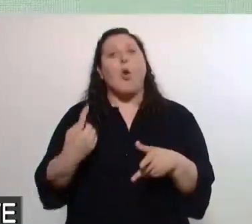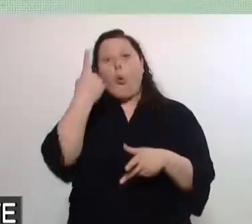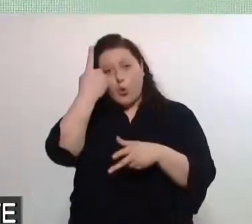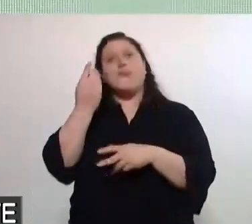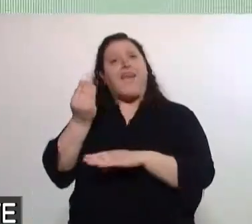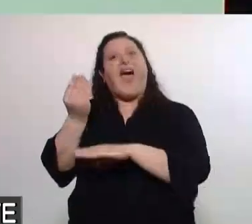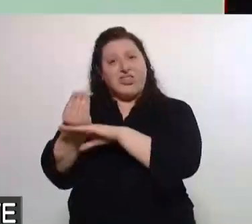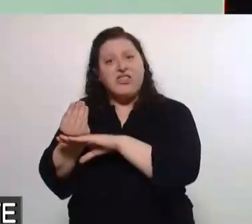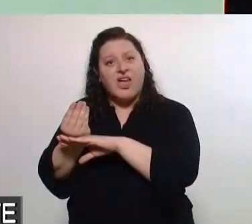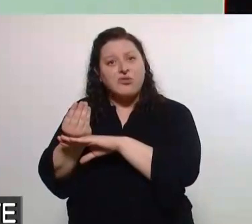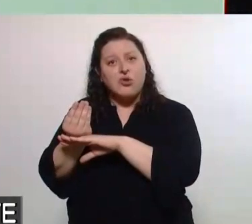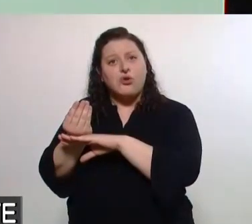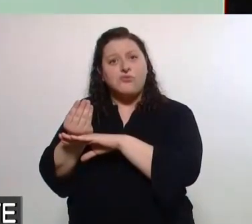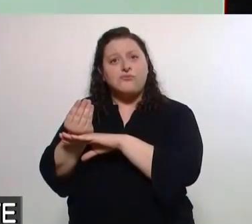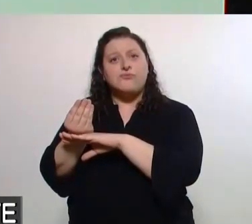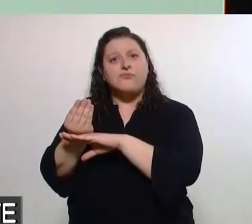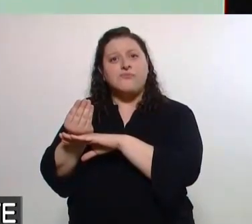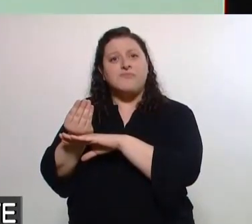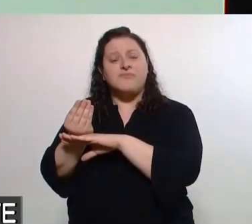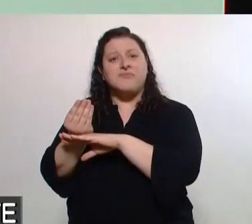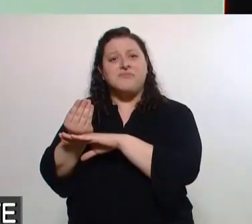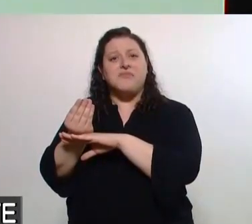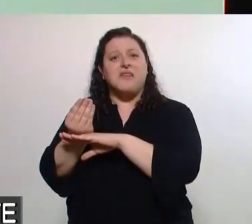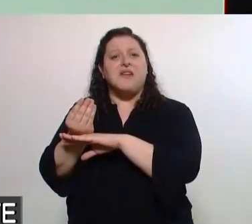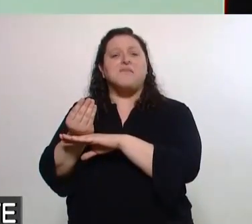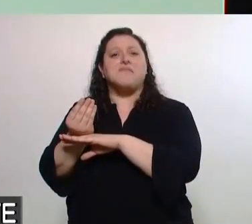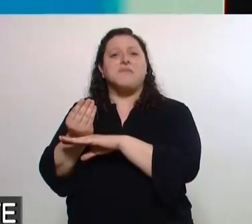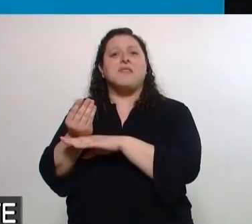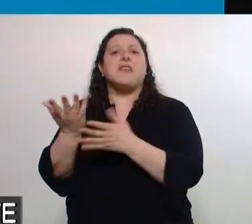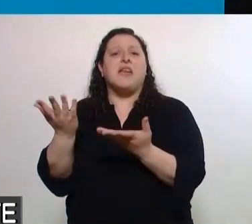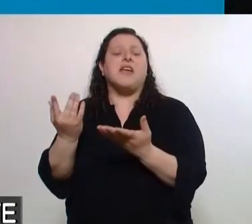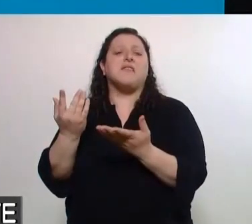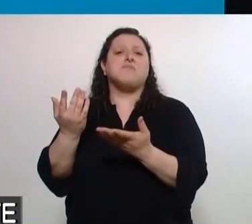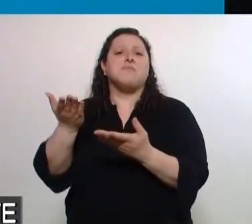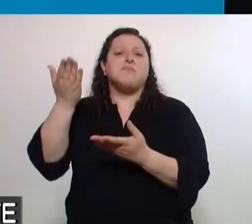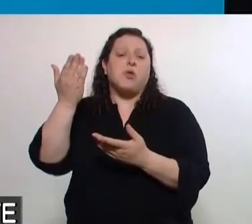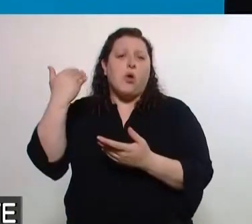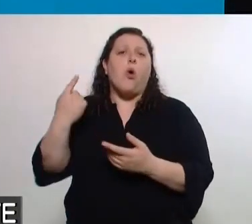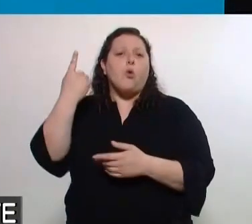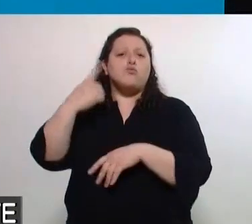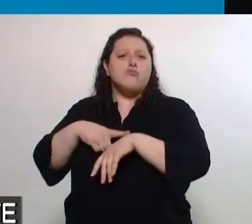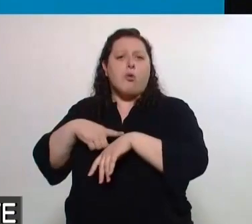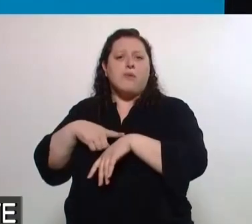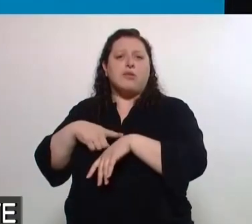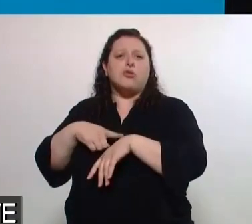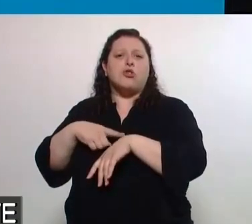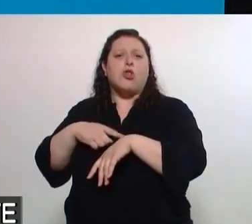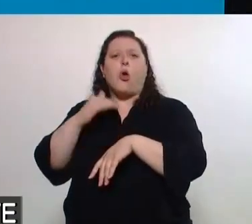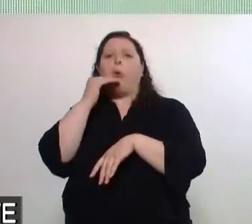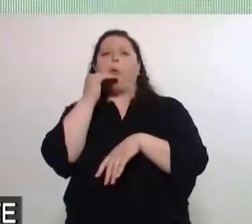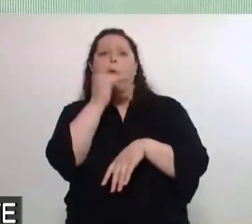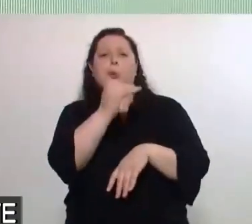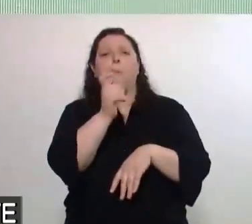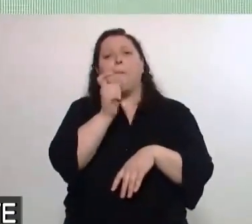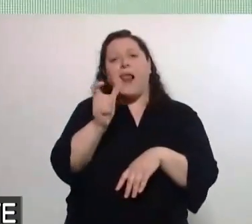que llegó a usar el término homogólico